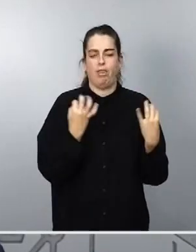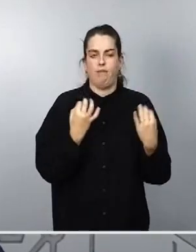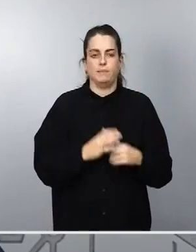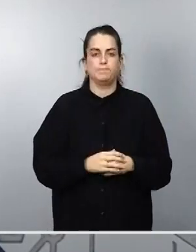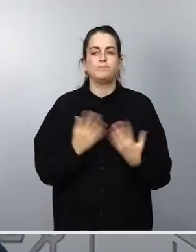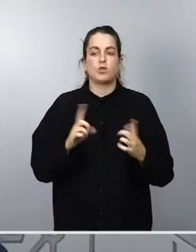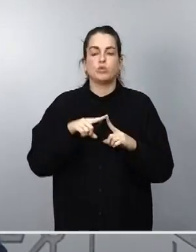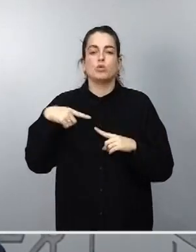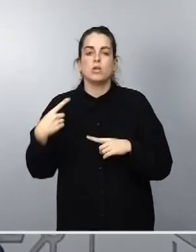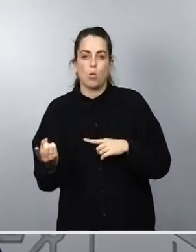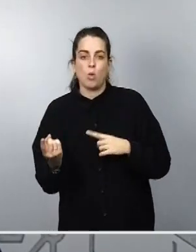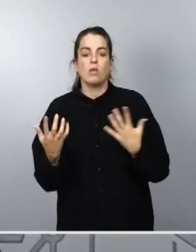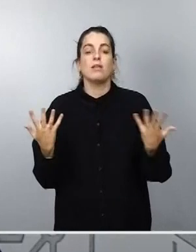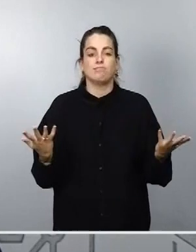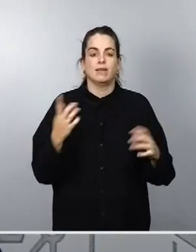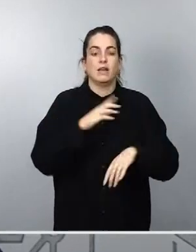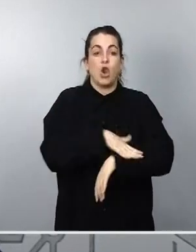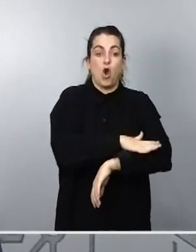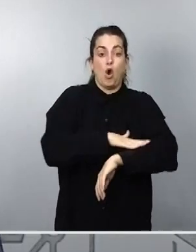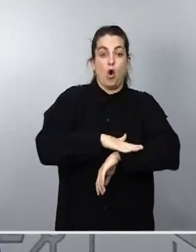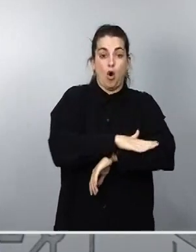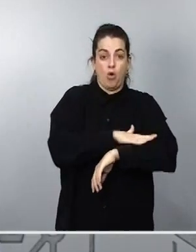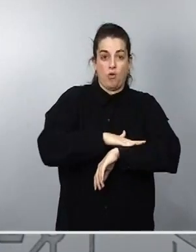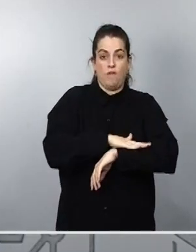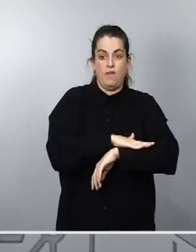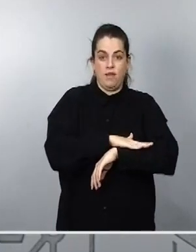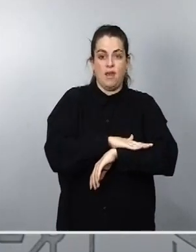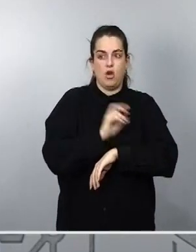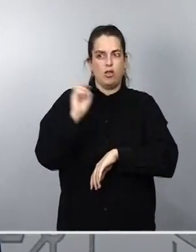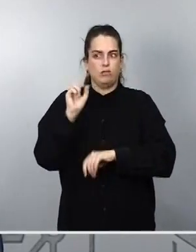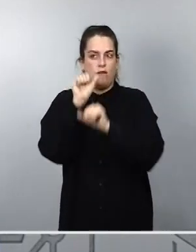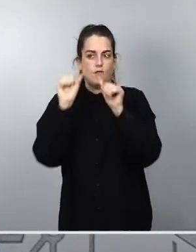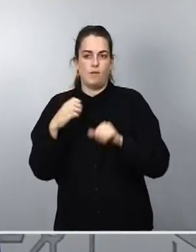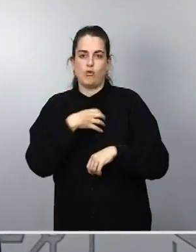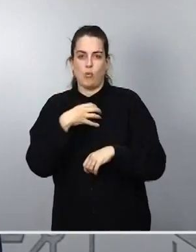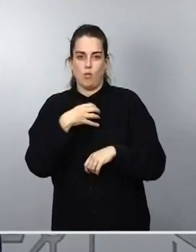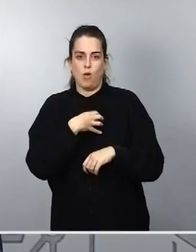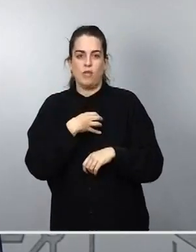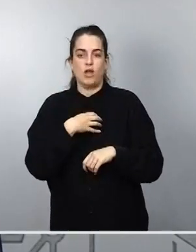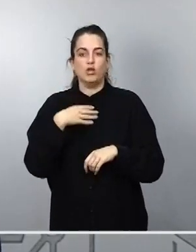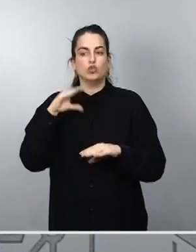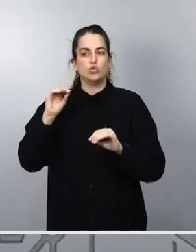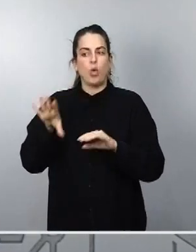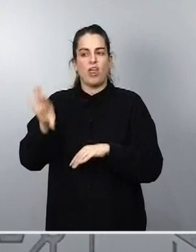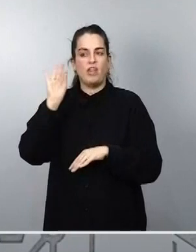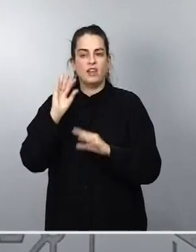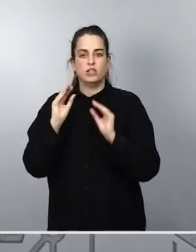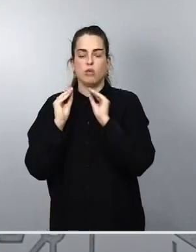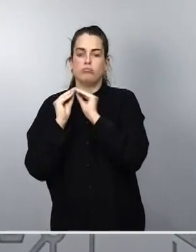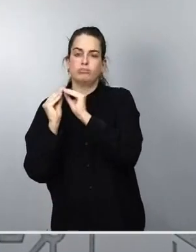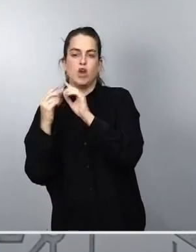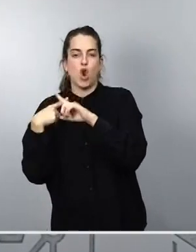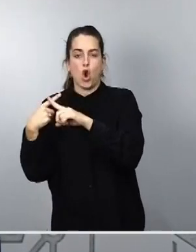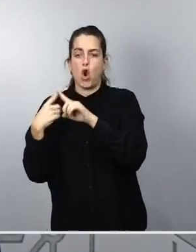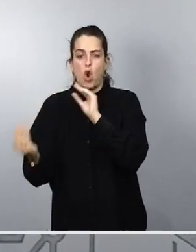el gobierno, como no puede ser de otra manera, aunque no compartamos la decisión, acatamos la resolución adoptada